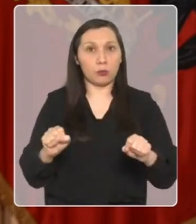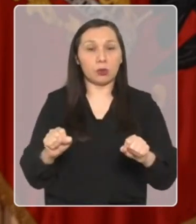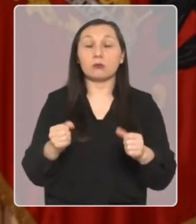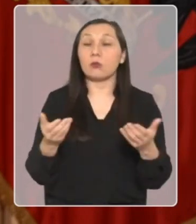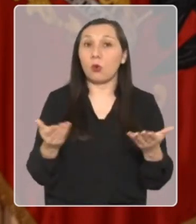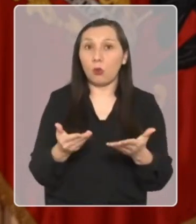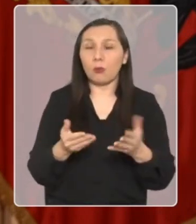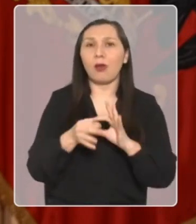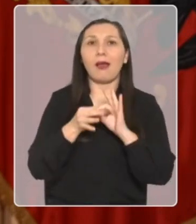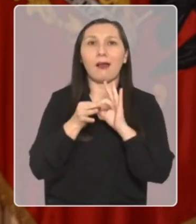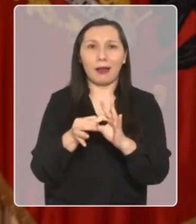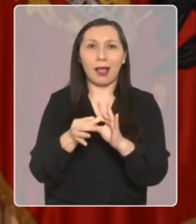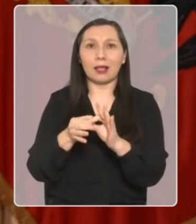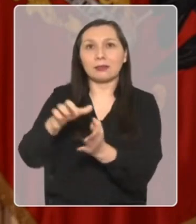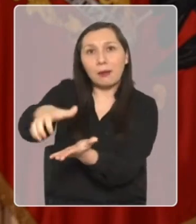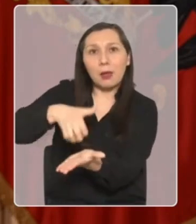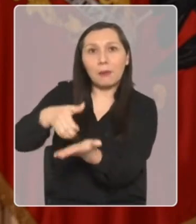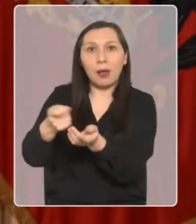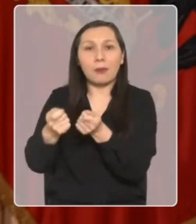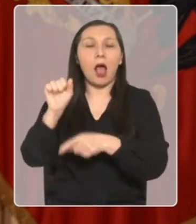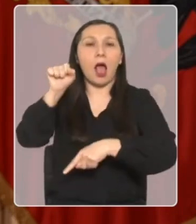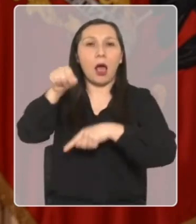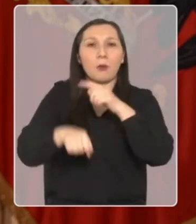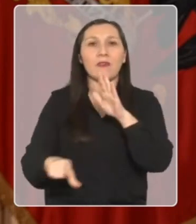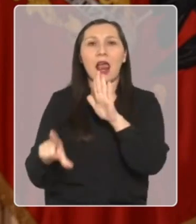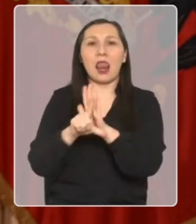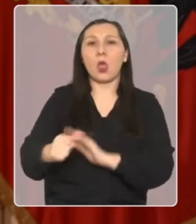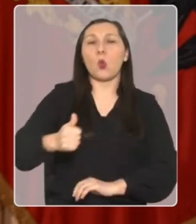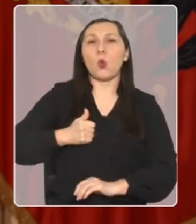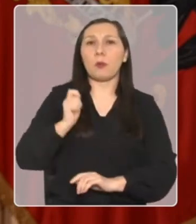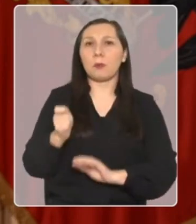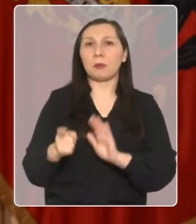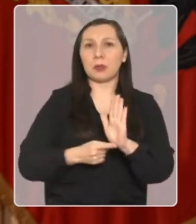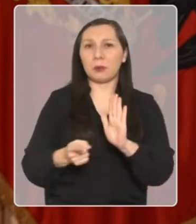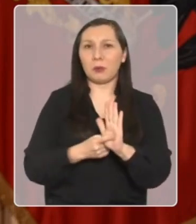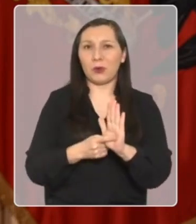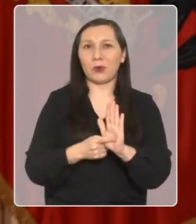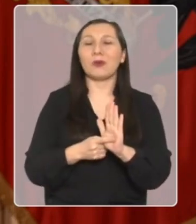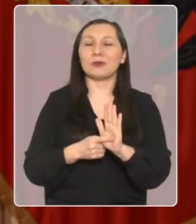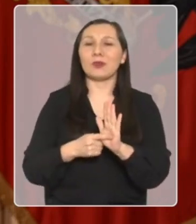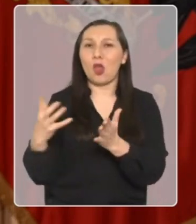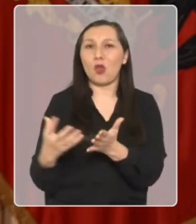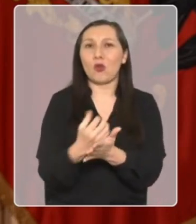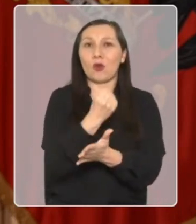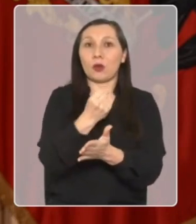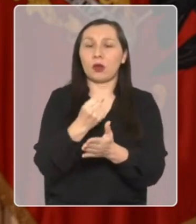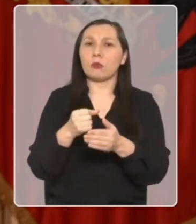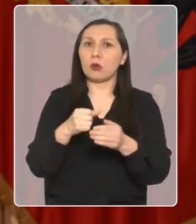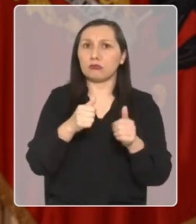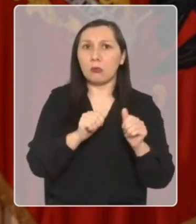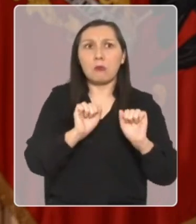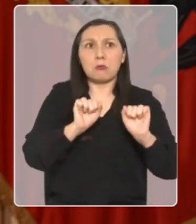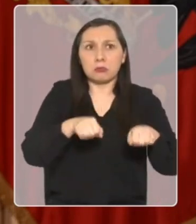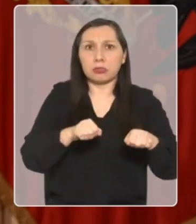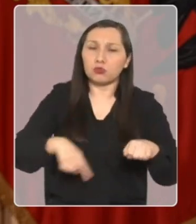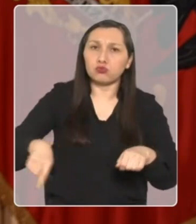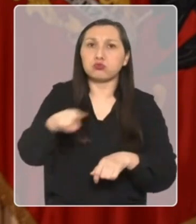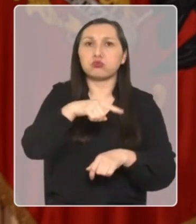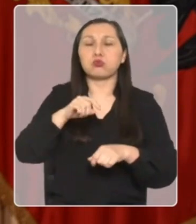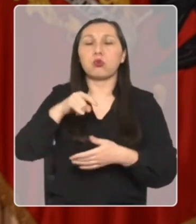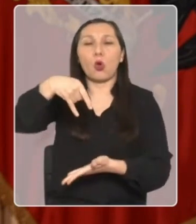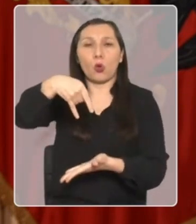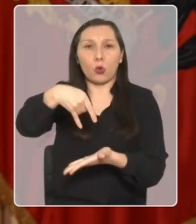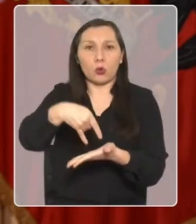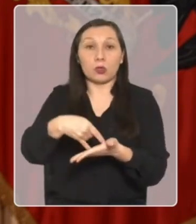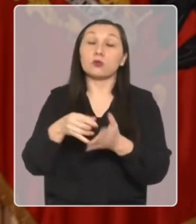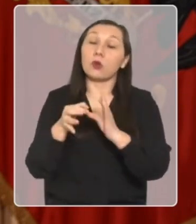en parte gracias a los recursos recién aprobados de la Ley de Cumplimiento Tributaria, que logramos mediante un amplio acuerdo en el Congreso